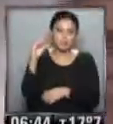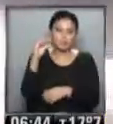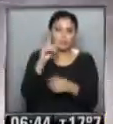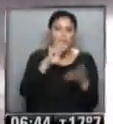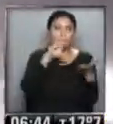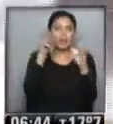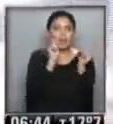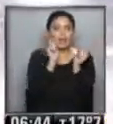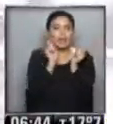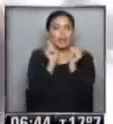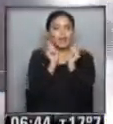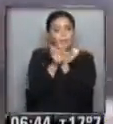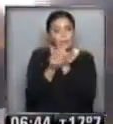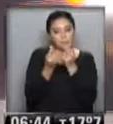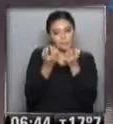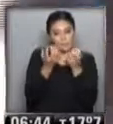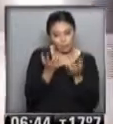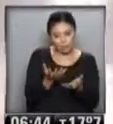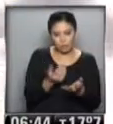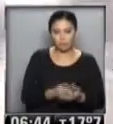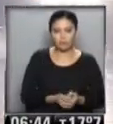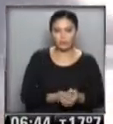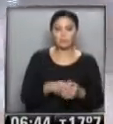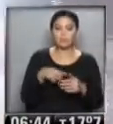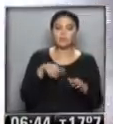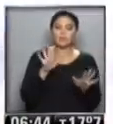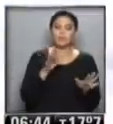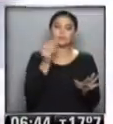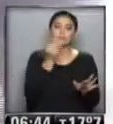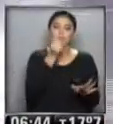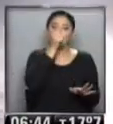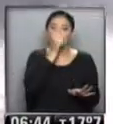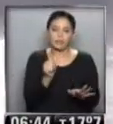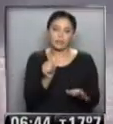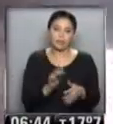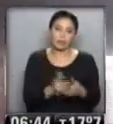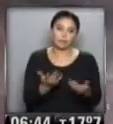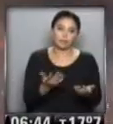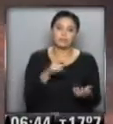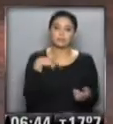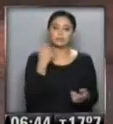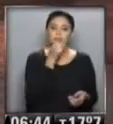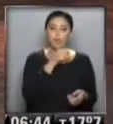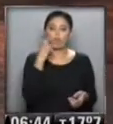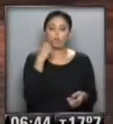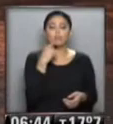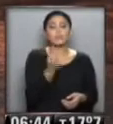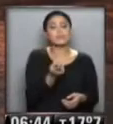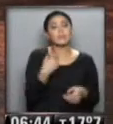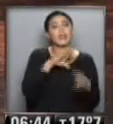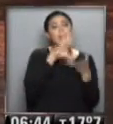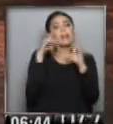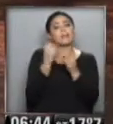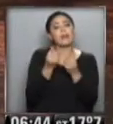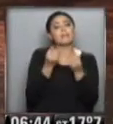mejoramiento... ...realmente más definitivo, preparándonos para el fin de semana, Lidia... ...por supuesto, y por suerte con un clima un poquito